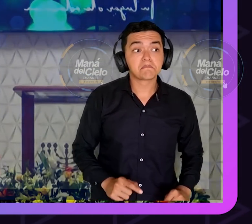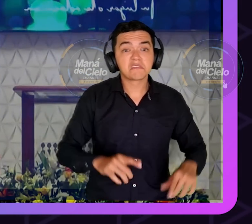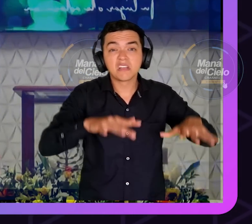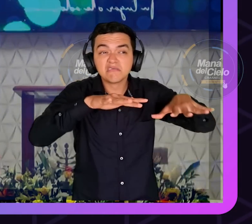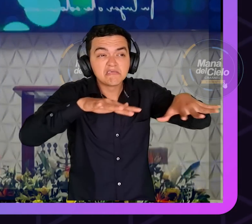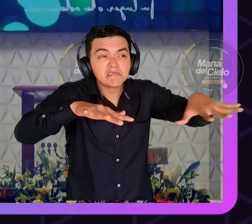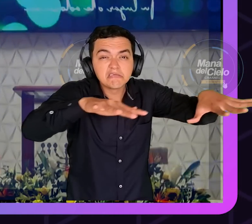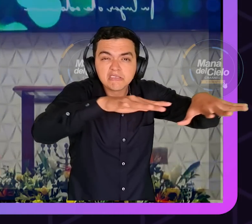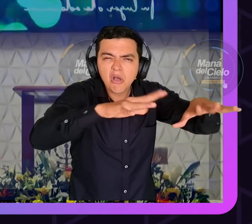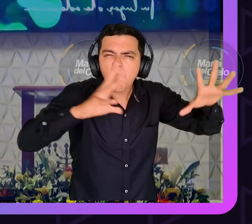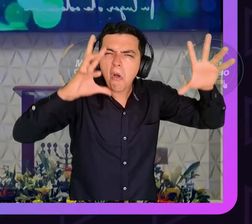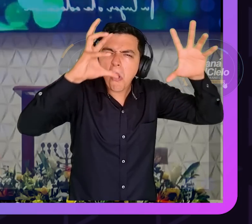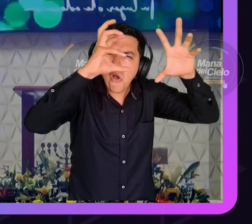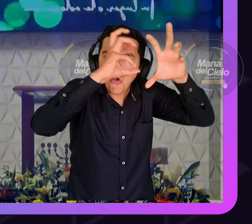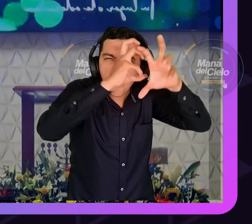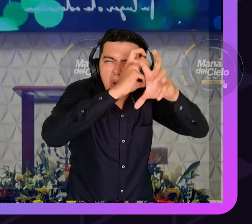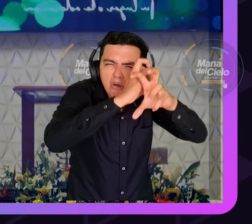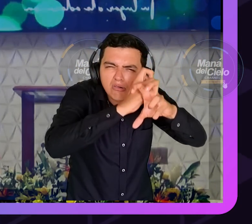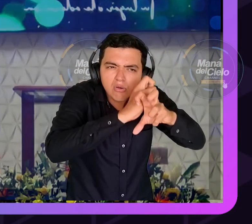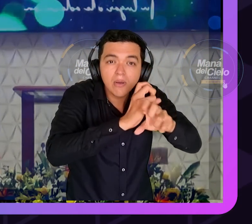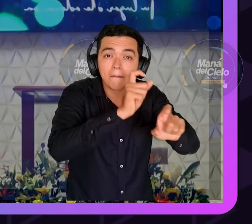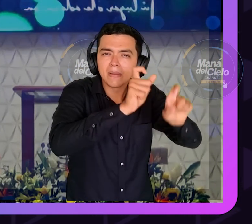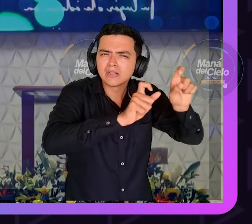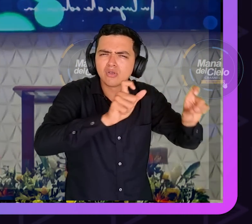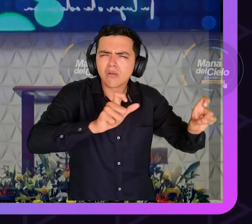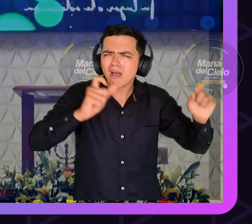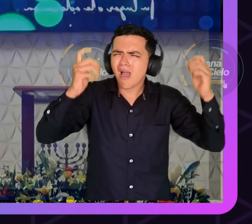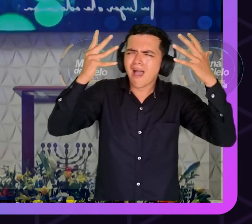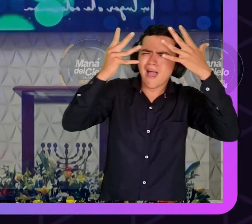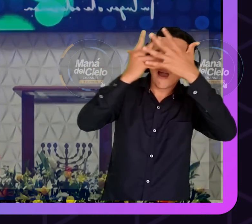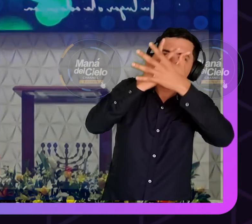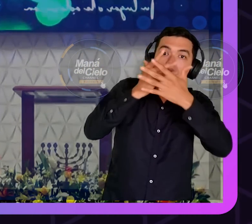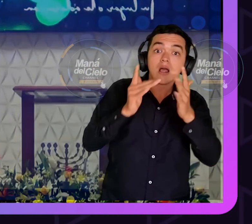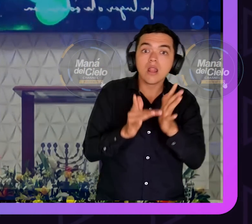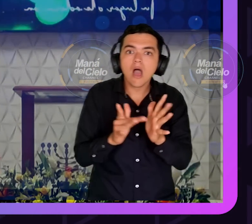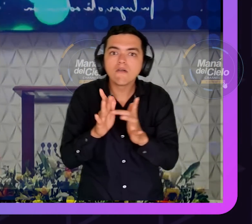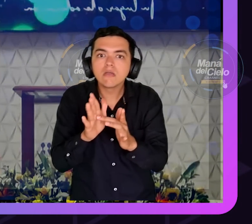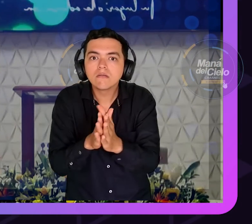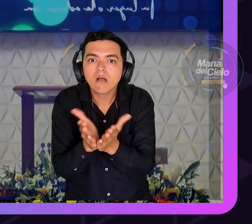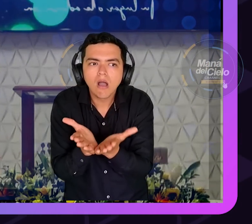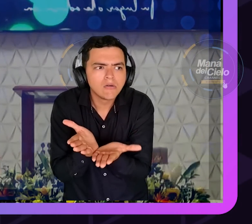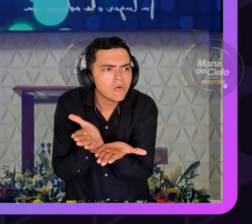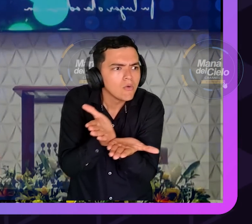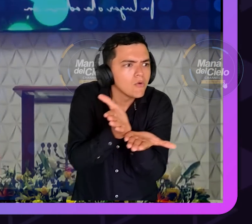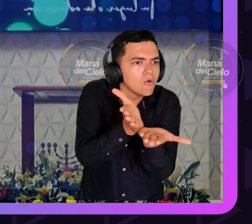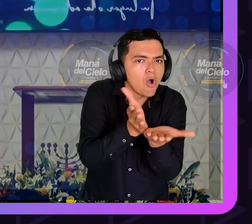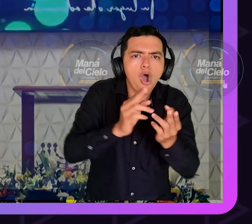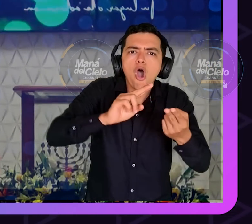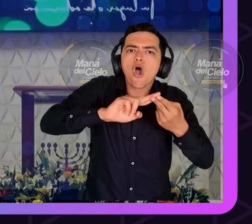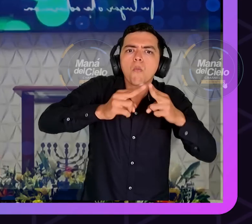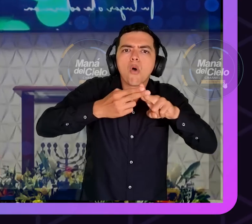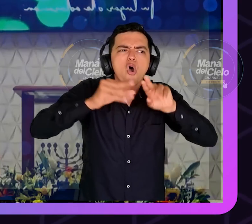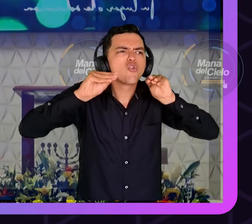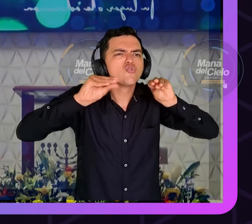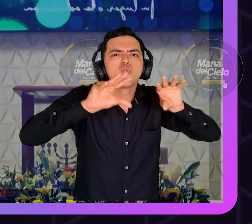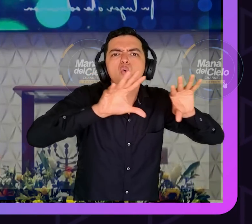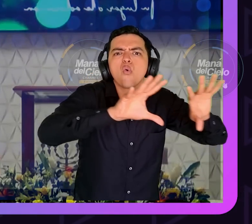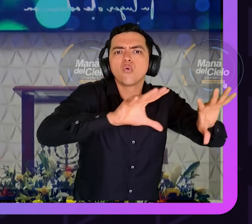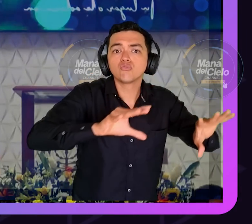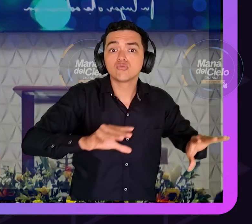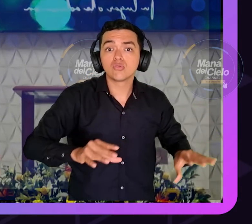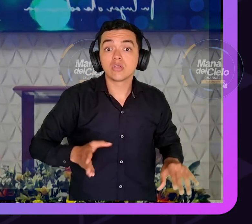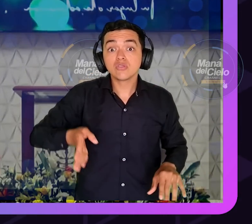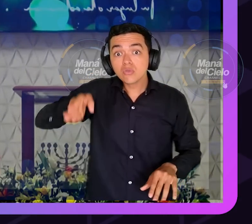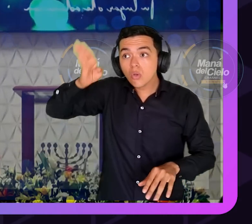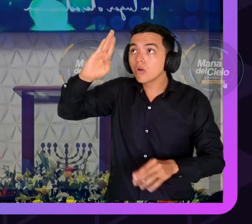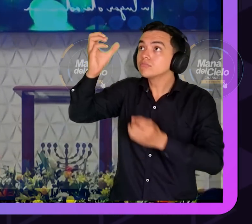profética que Dios nos ha dejado y es hora que nosotros de verdad seamos bíblicos creamos en la Biblia